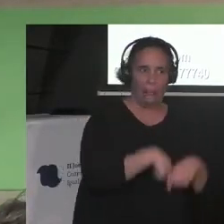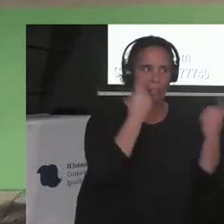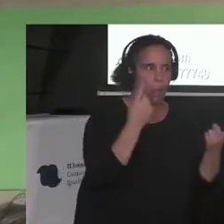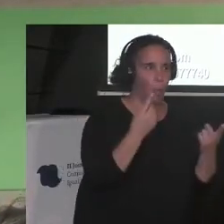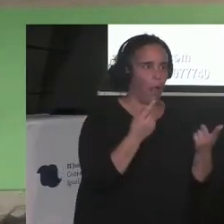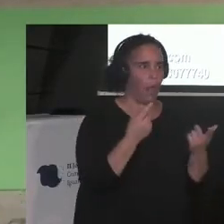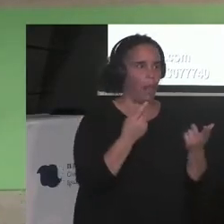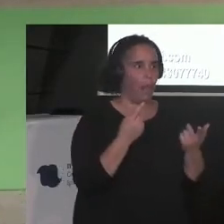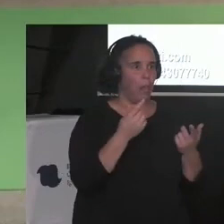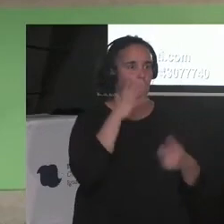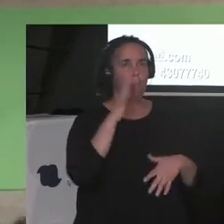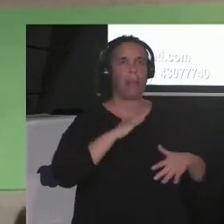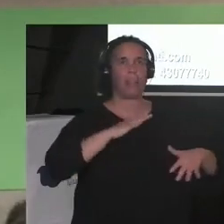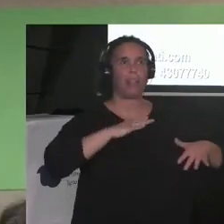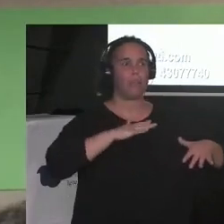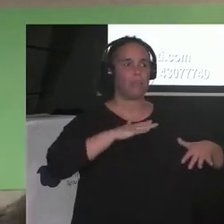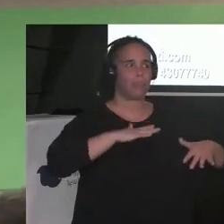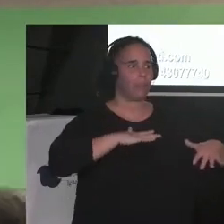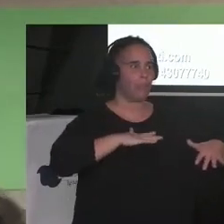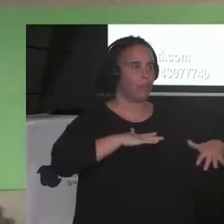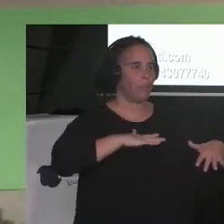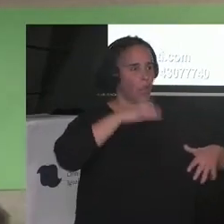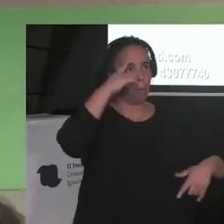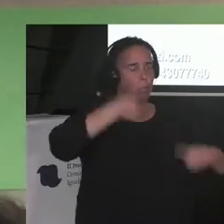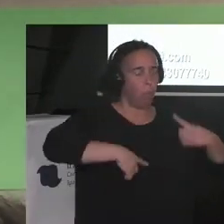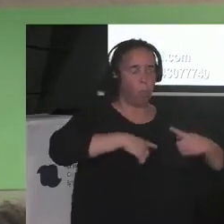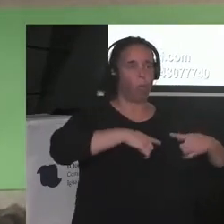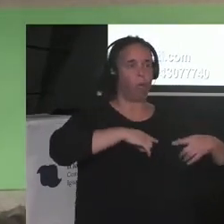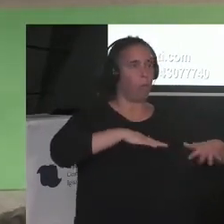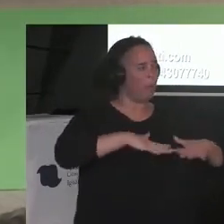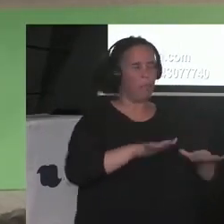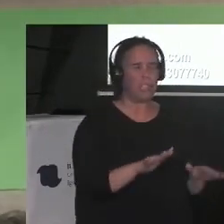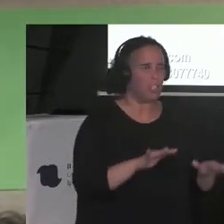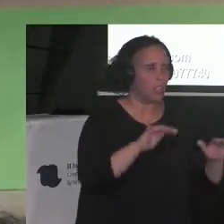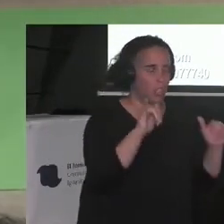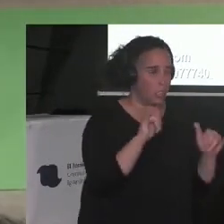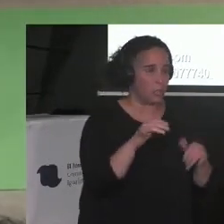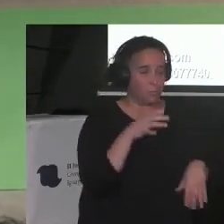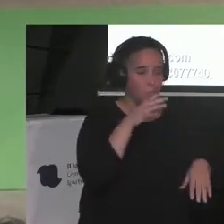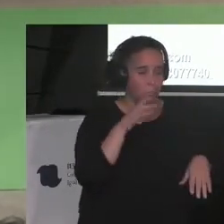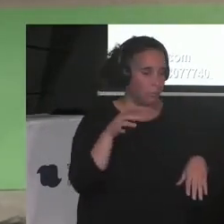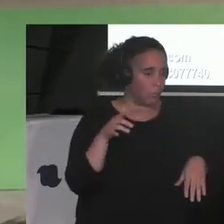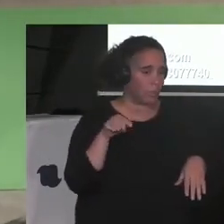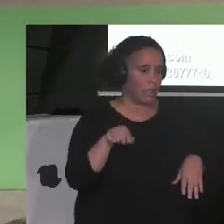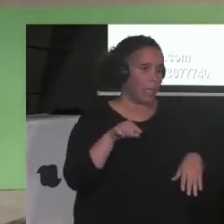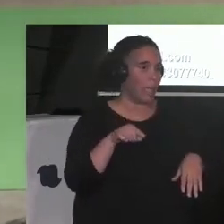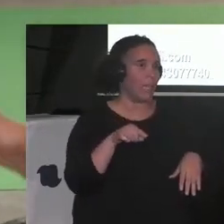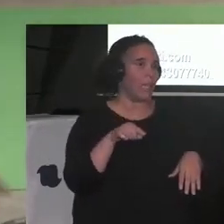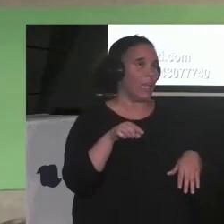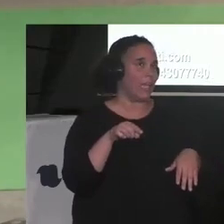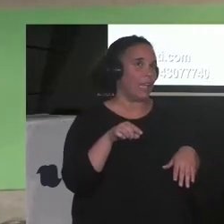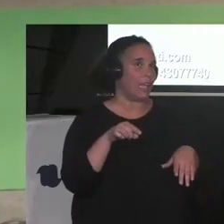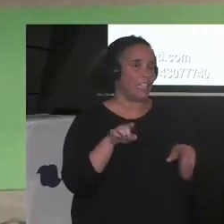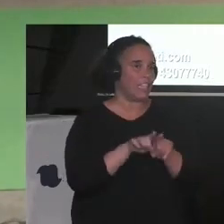el tablero de la era de los imperios, un juego de mesa muy popular en los 80.